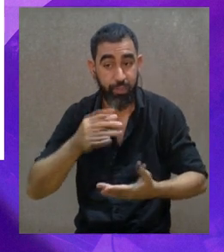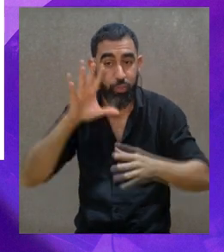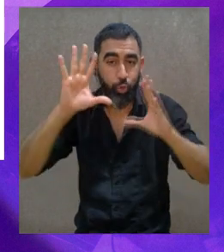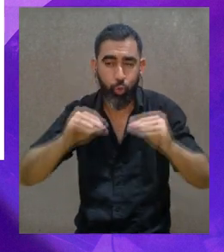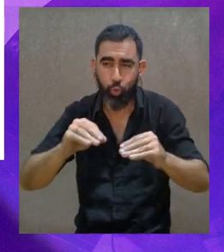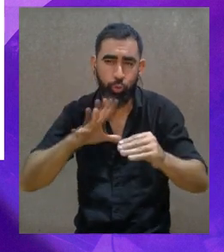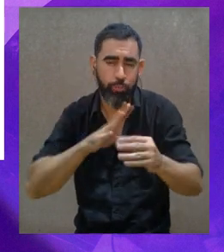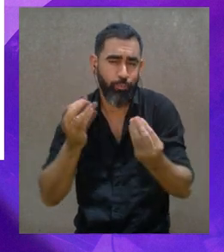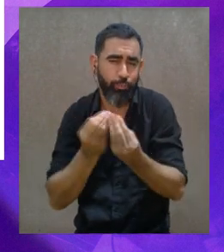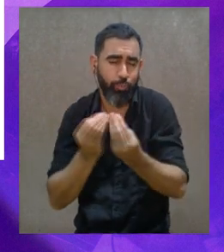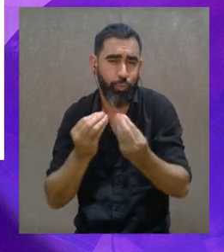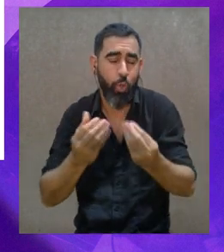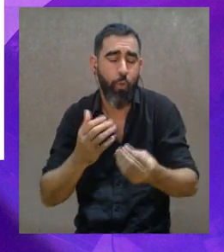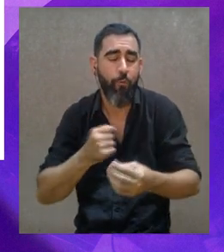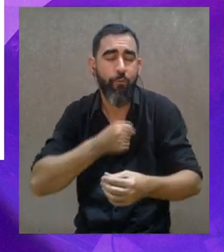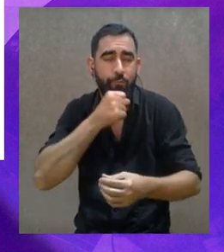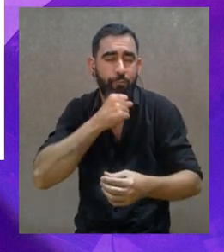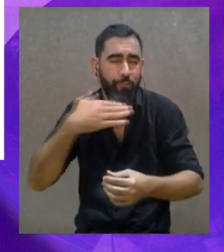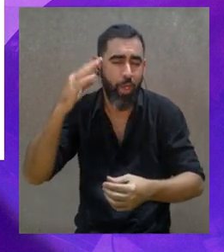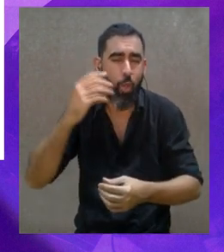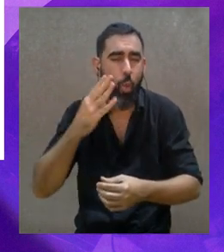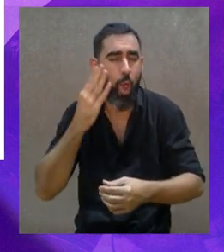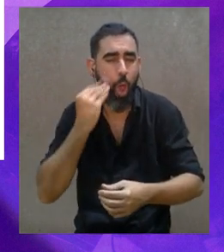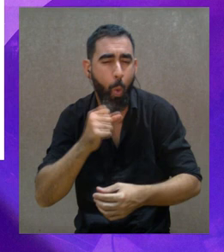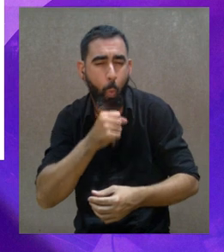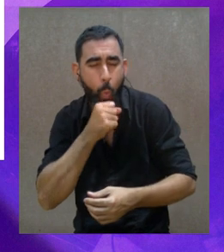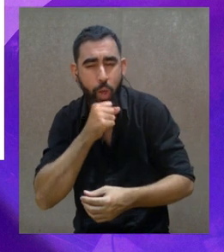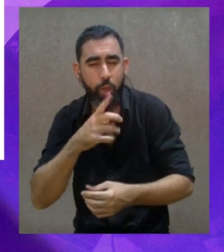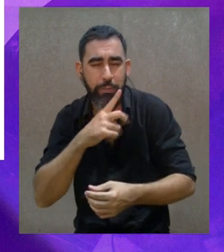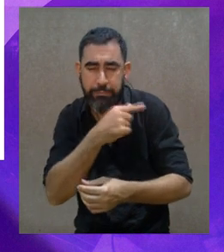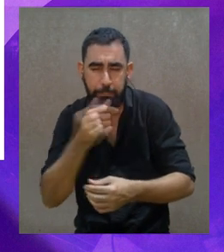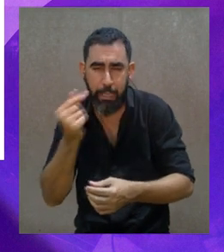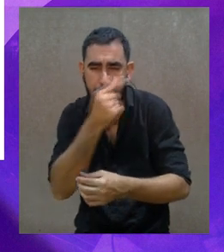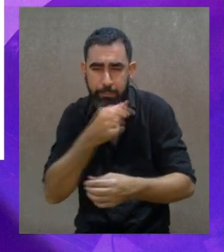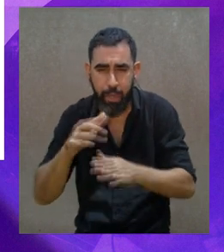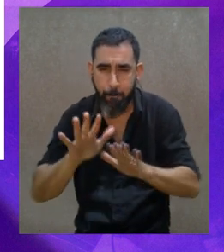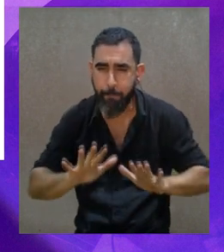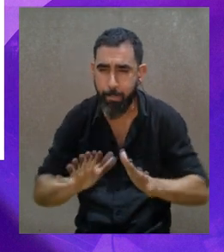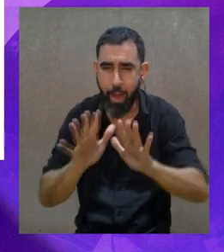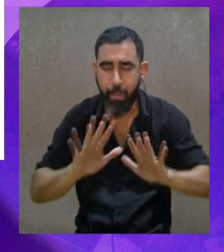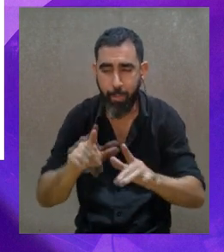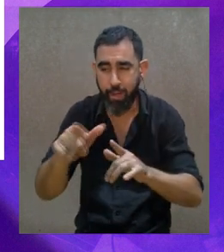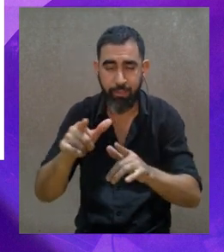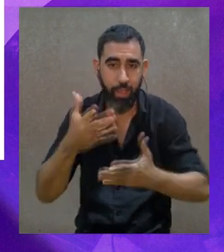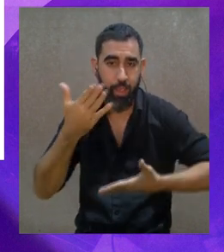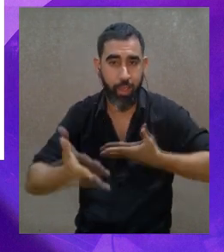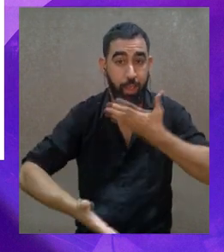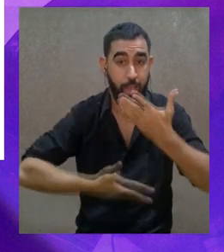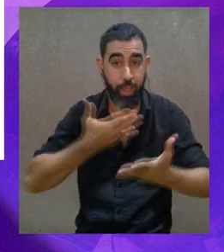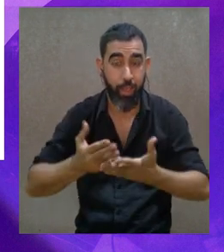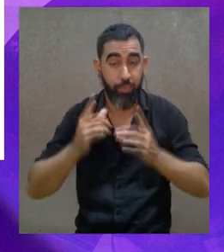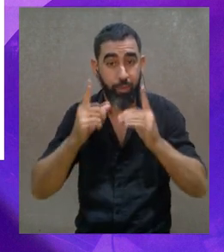concierto, toda esa cantidad de coros de la tercera edad, todos esos abuelos estuvieron semanas preparando